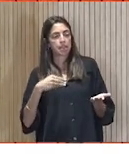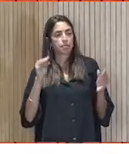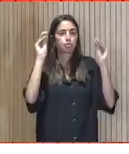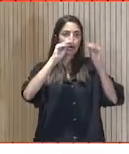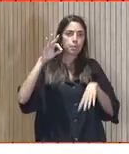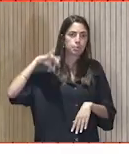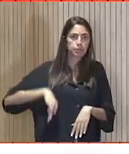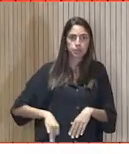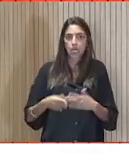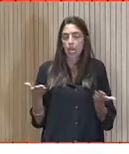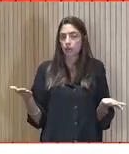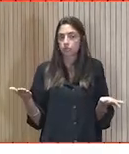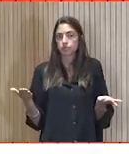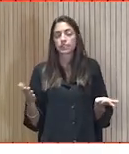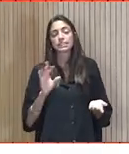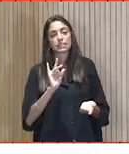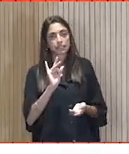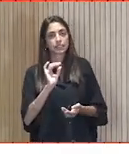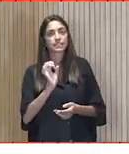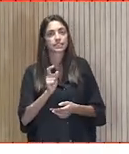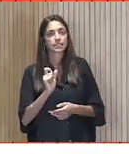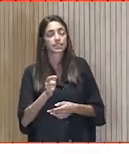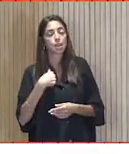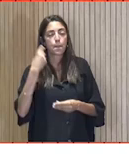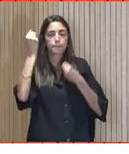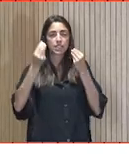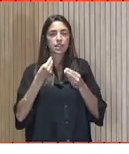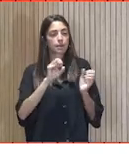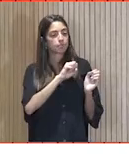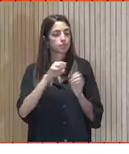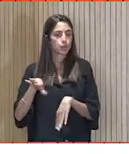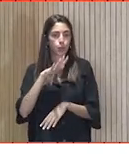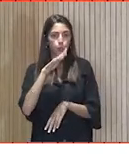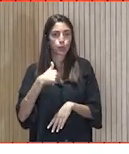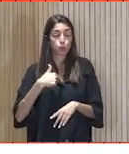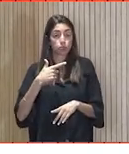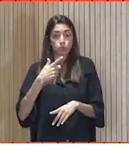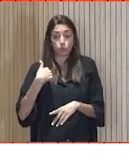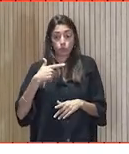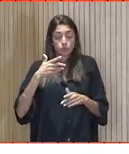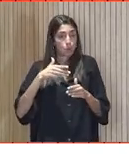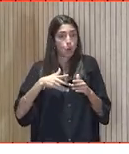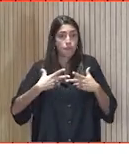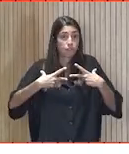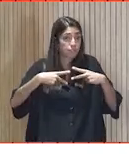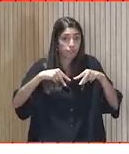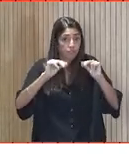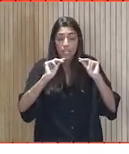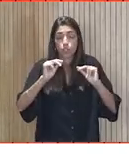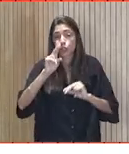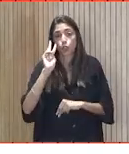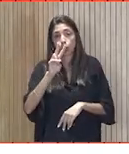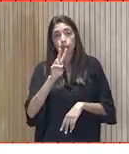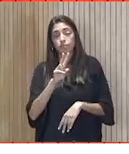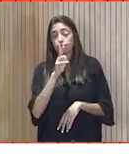tantos, ¿no? Sí, muchas veces pensé en abandonar, pero por el hecho de eso, de no ver el fin, ¿no? Ese fin de empezar a trabajar,